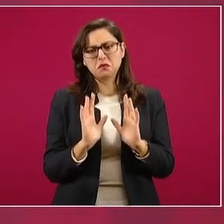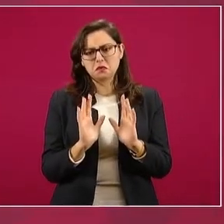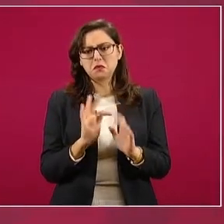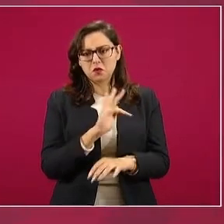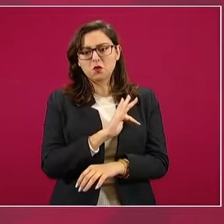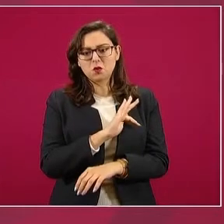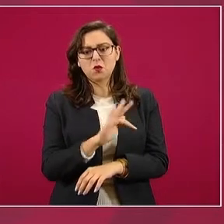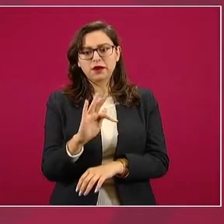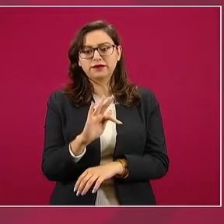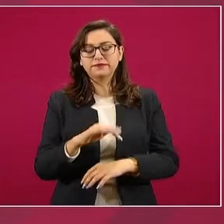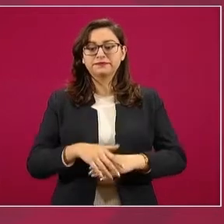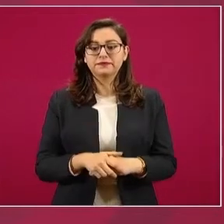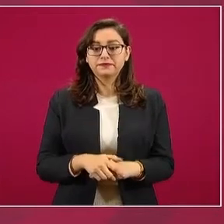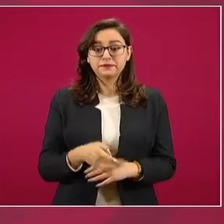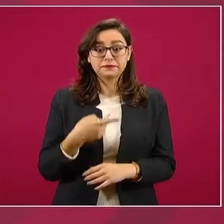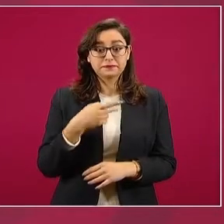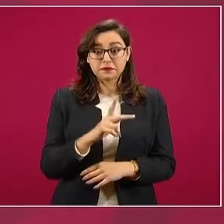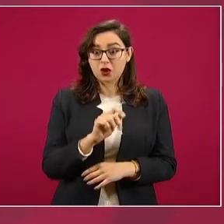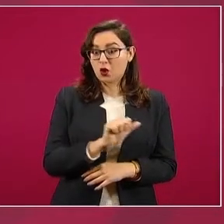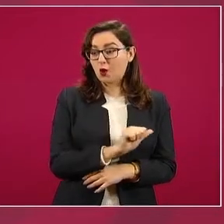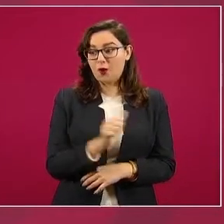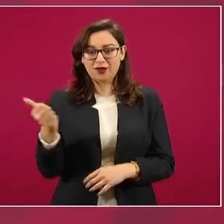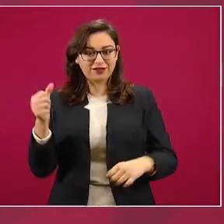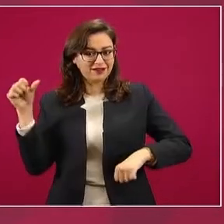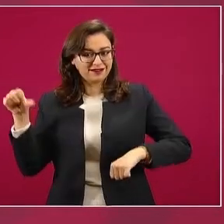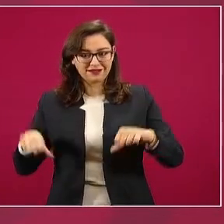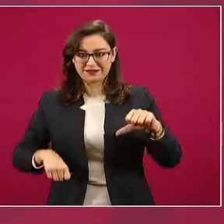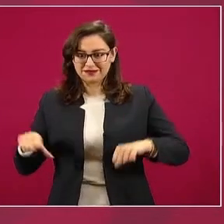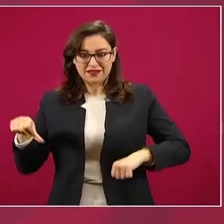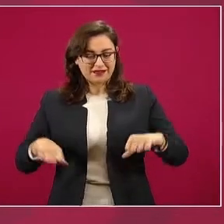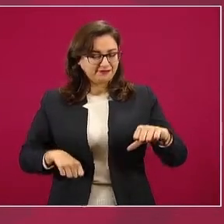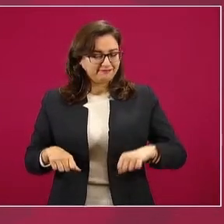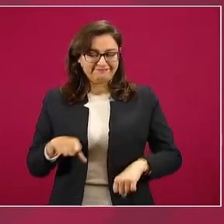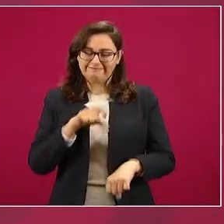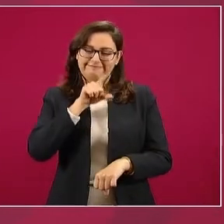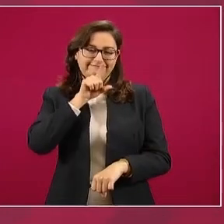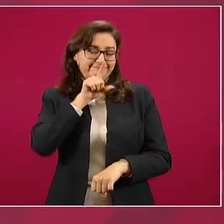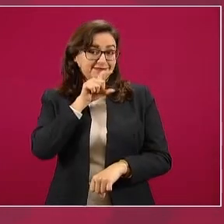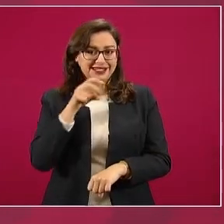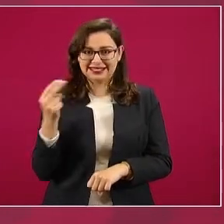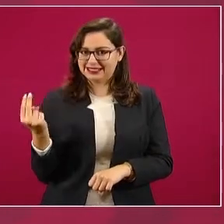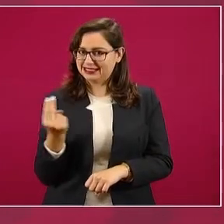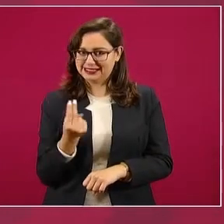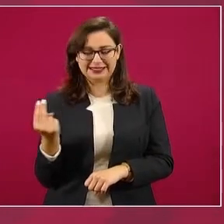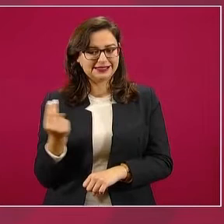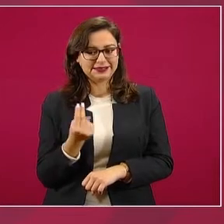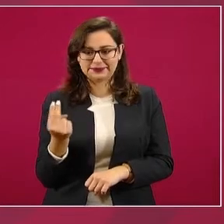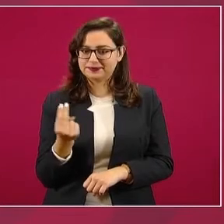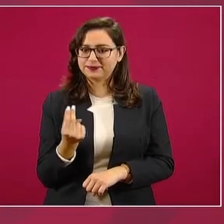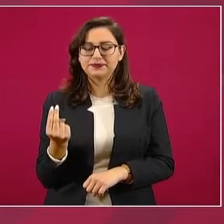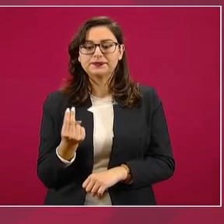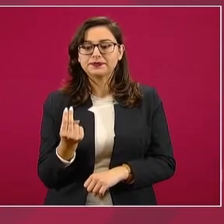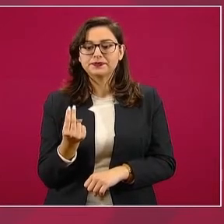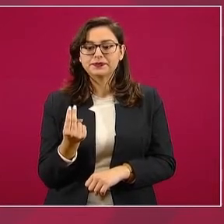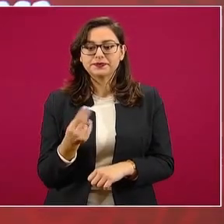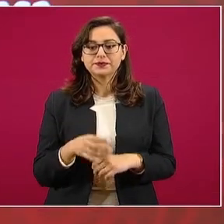el resto de actividades, lo que tiene que ver claramente